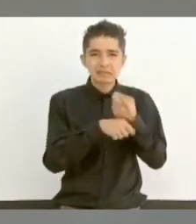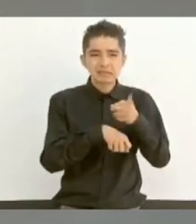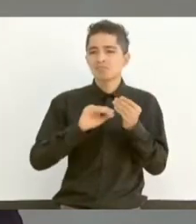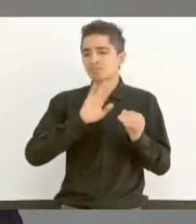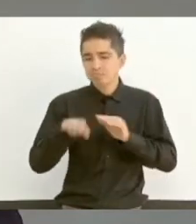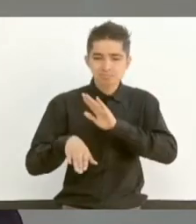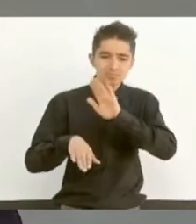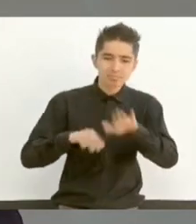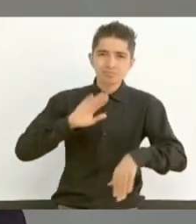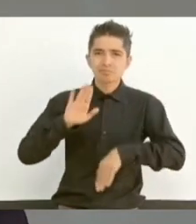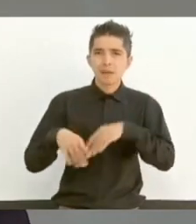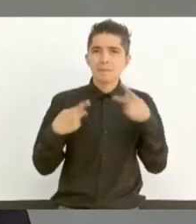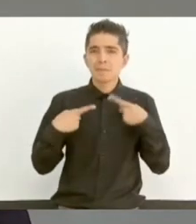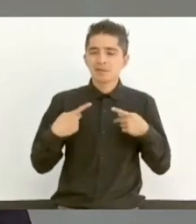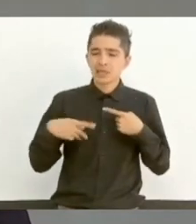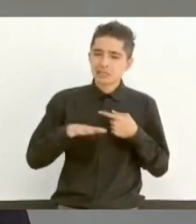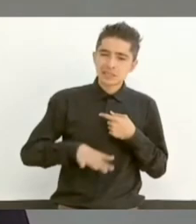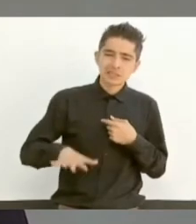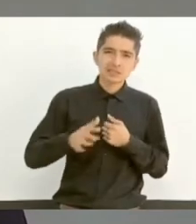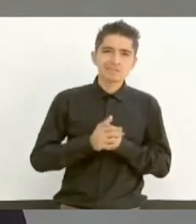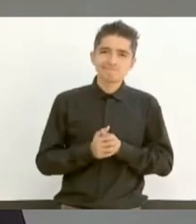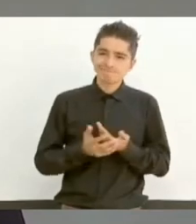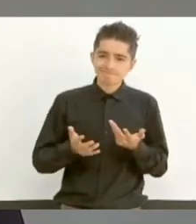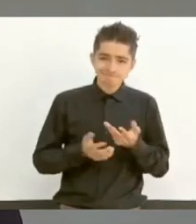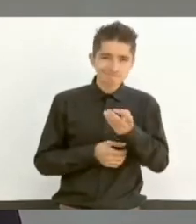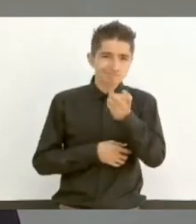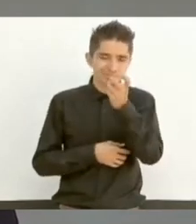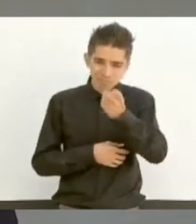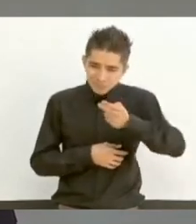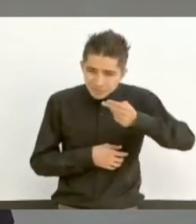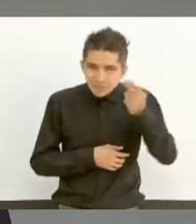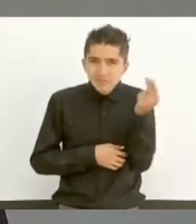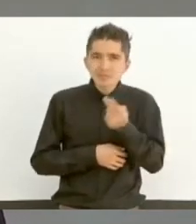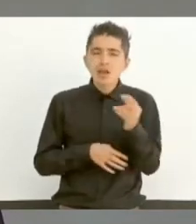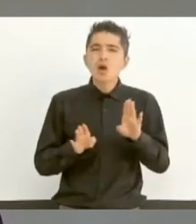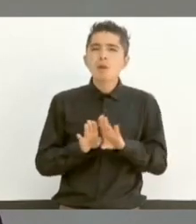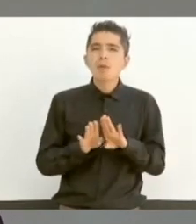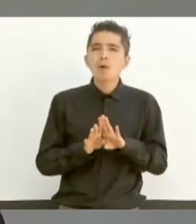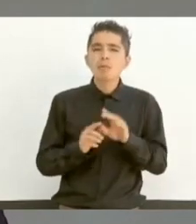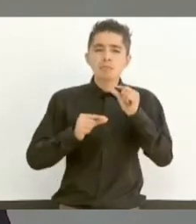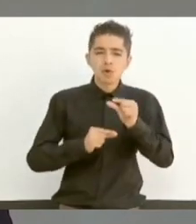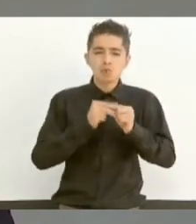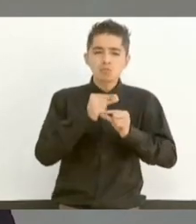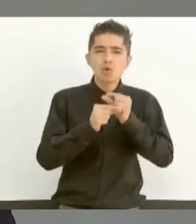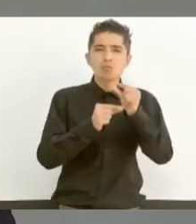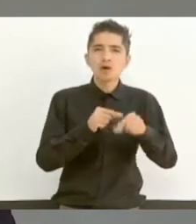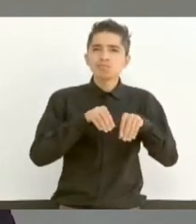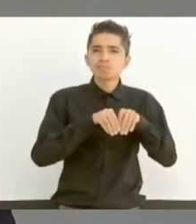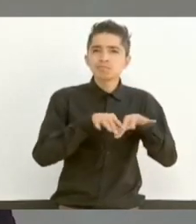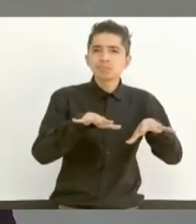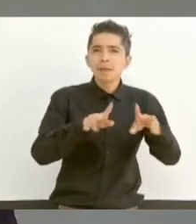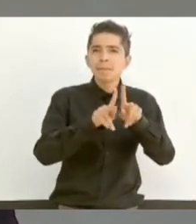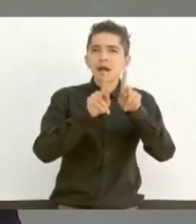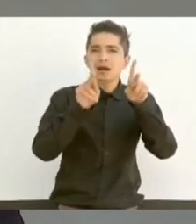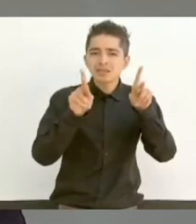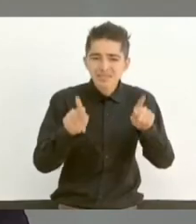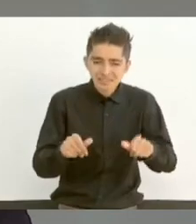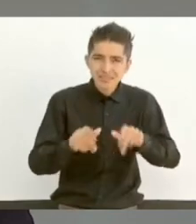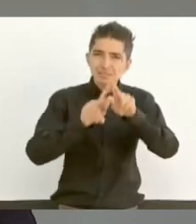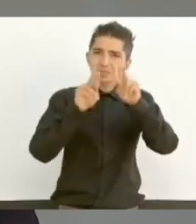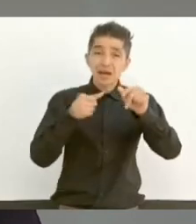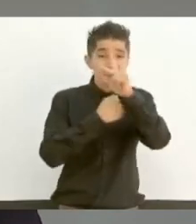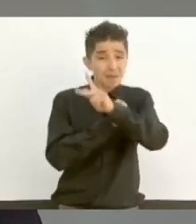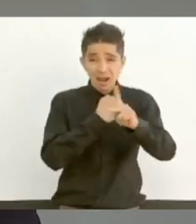Tenemos que ir pacificando todo el